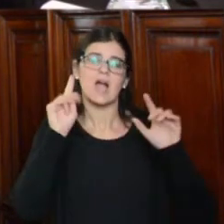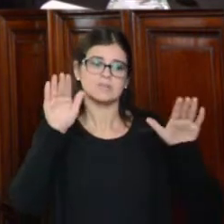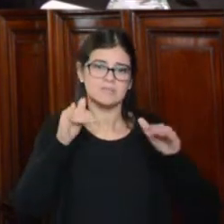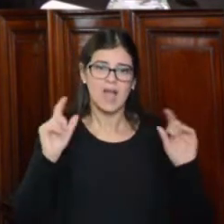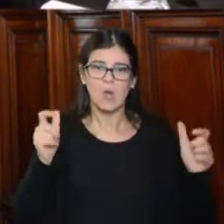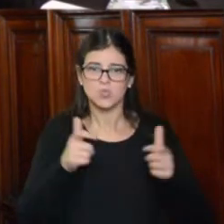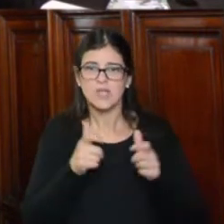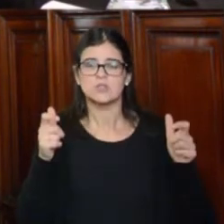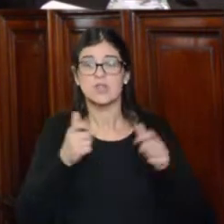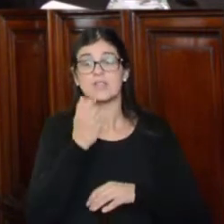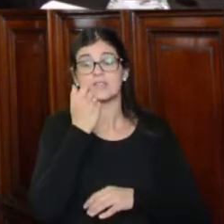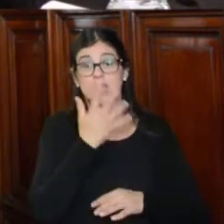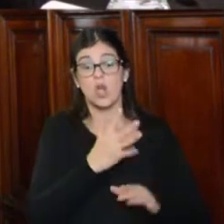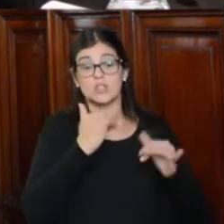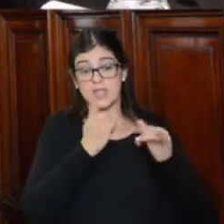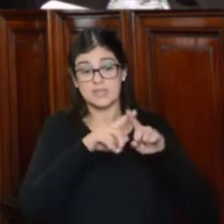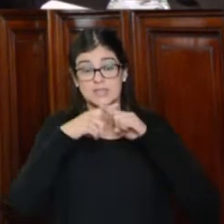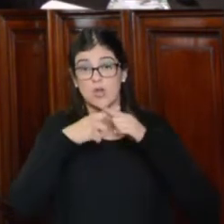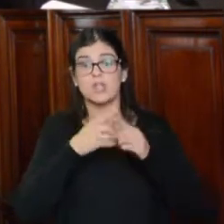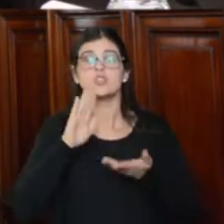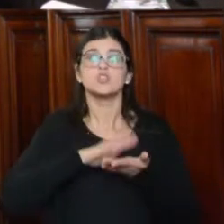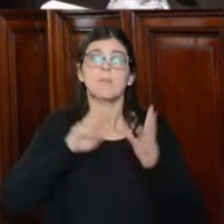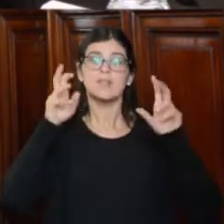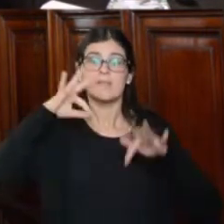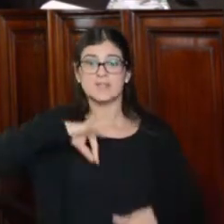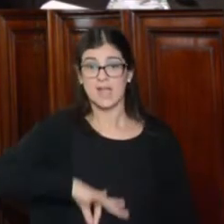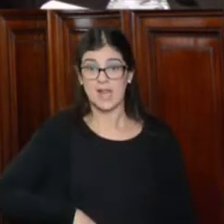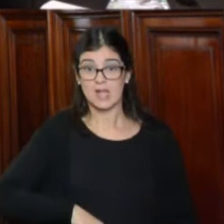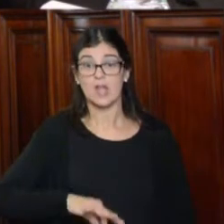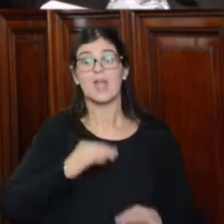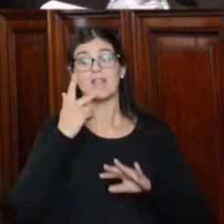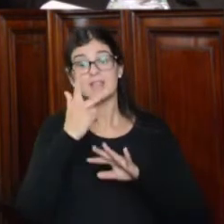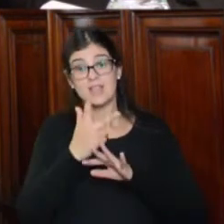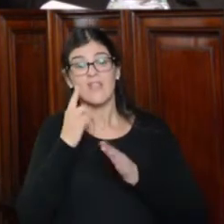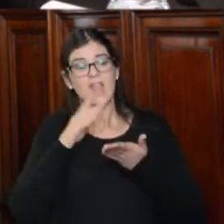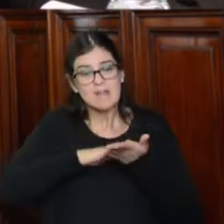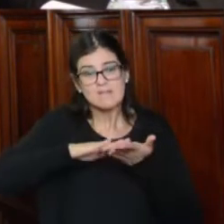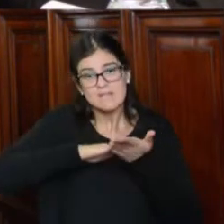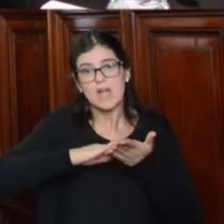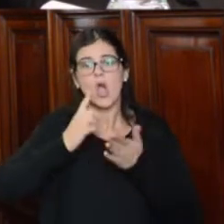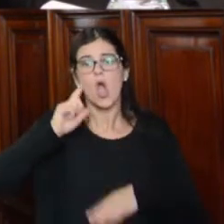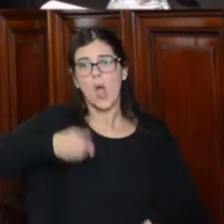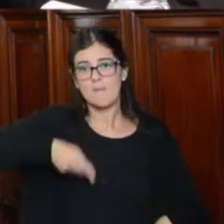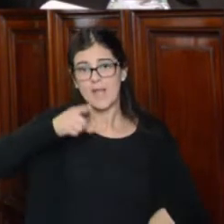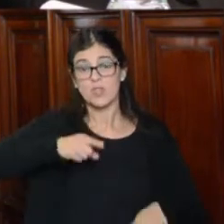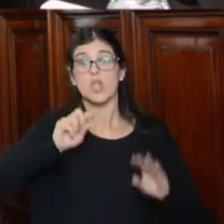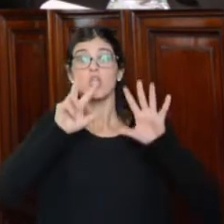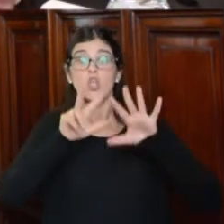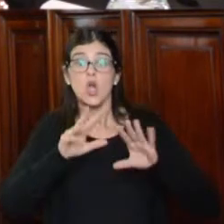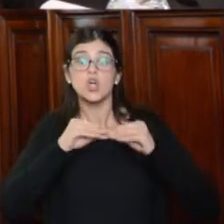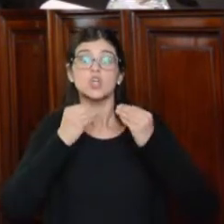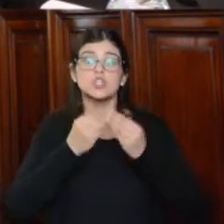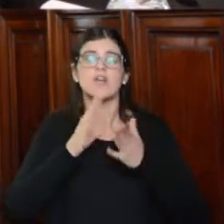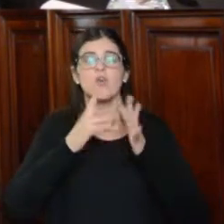5 donde se discutieron salarios paritarias, 3 de conciliación obligatoria y 8 de